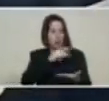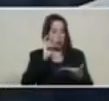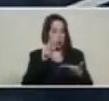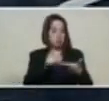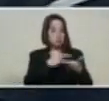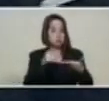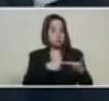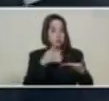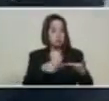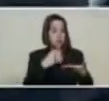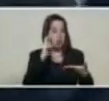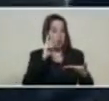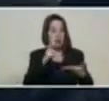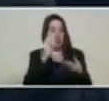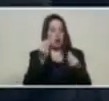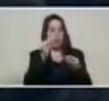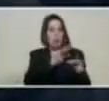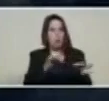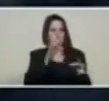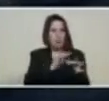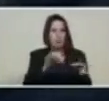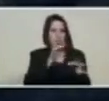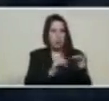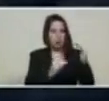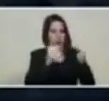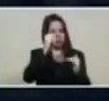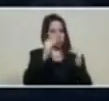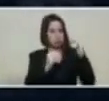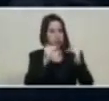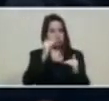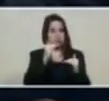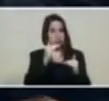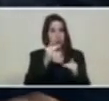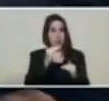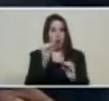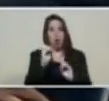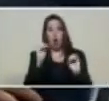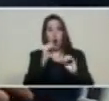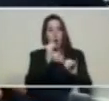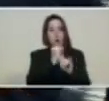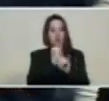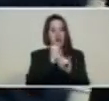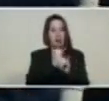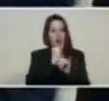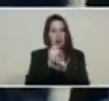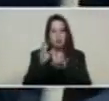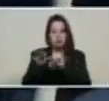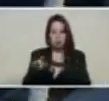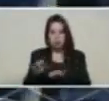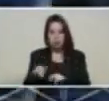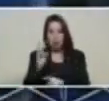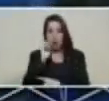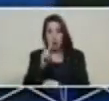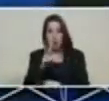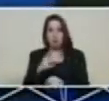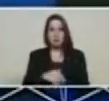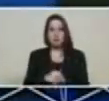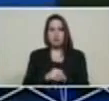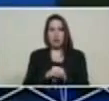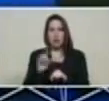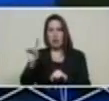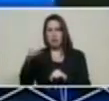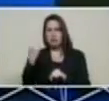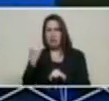Usted podrá ingresar a la página web del petro. Ayer tuvimos un ataque en la madrugada.